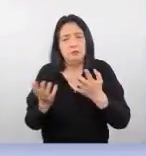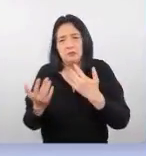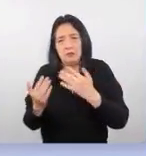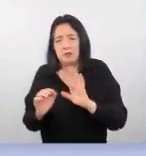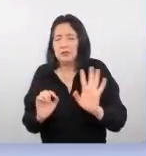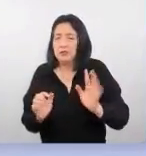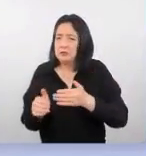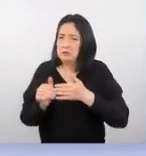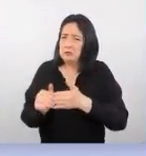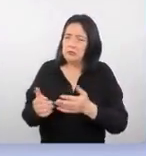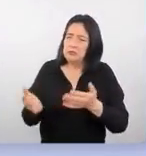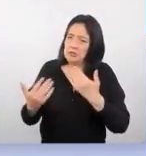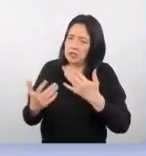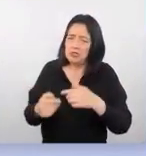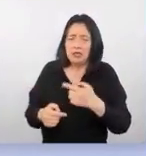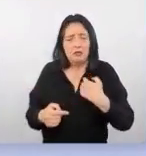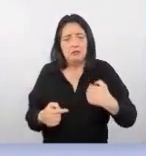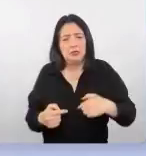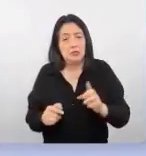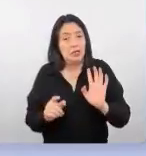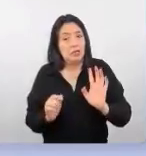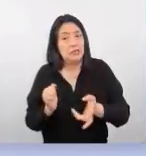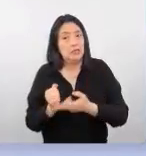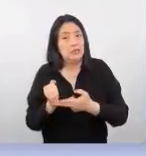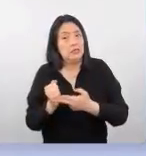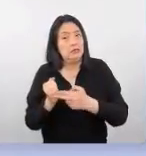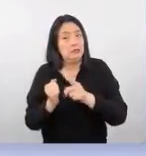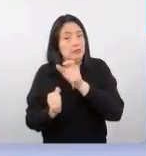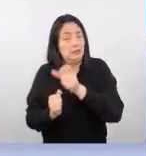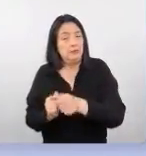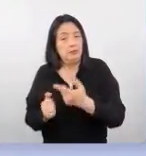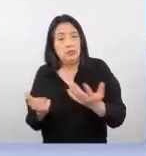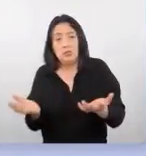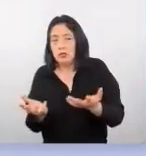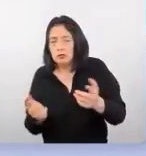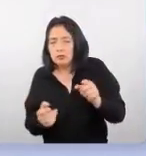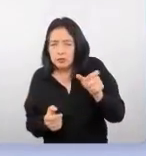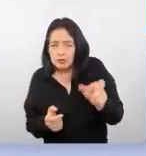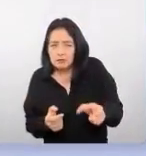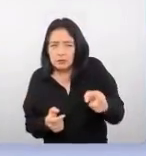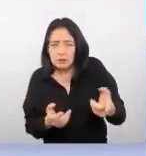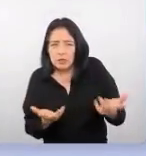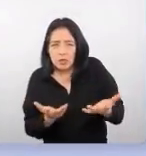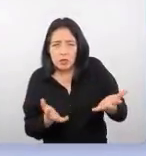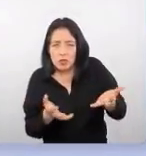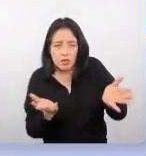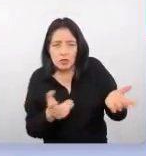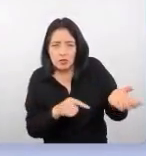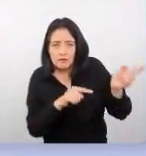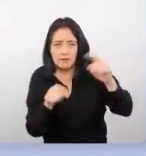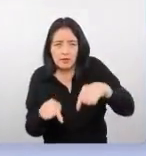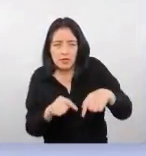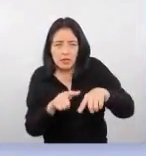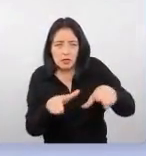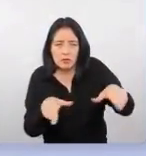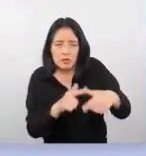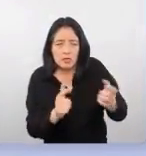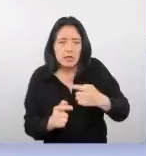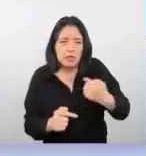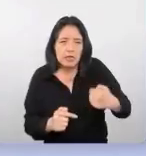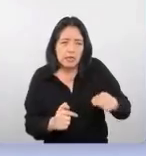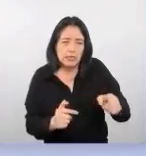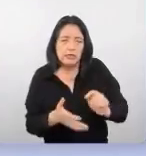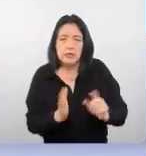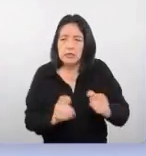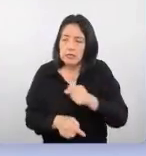un guía que quiere hablar en chino, hay que asegurarnos de dónde viene ese turista, ¿sí? Si es que